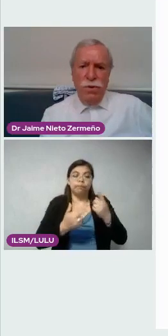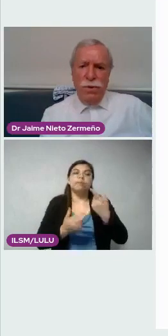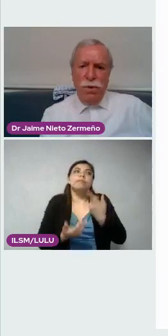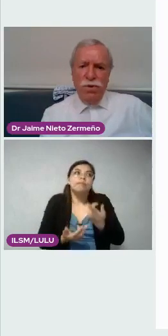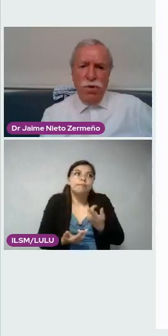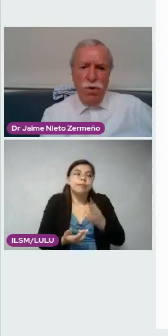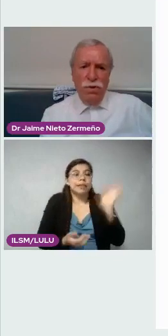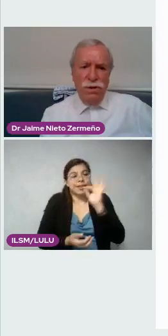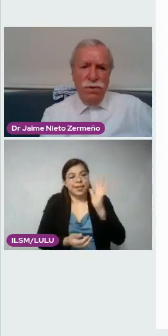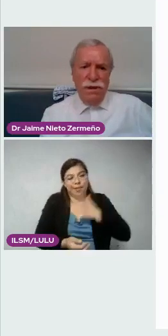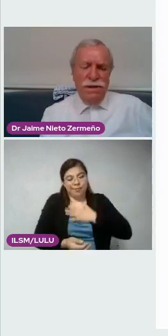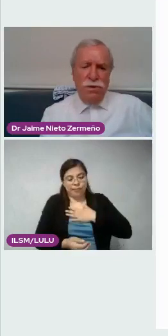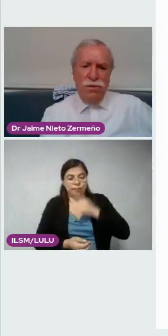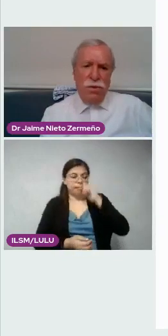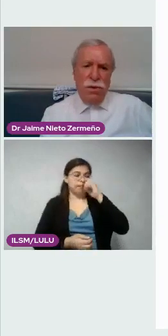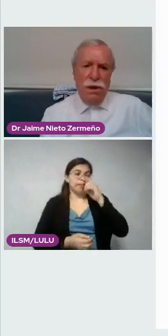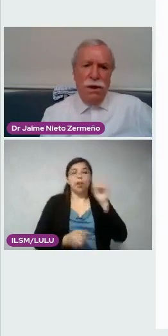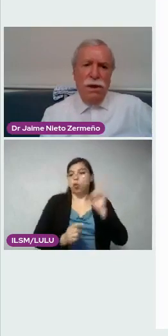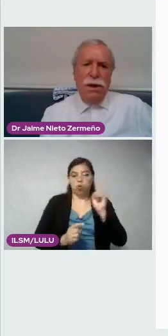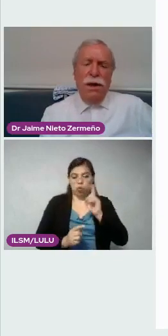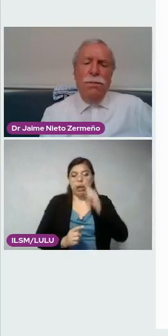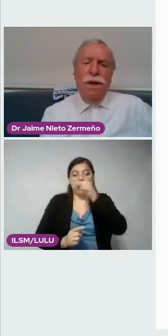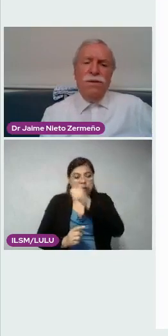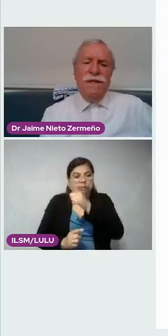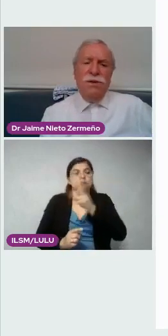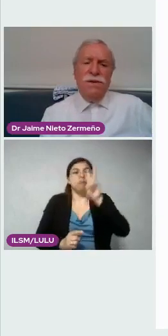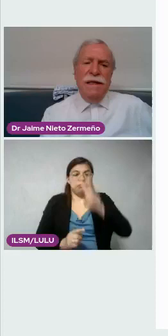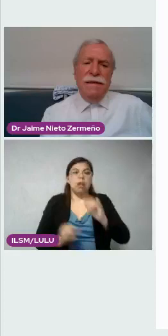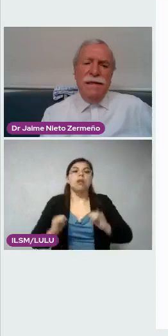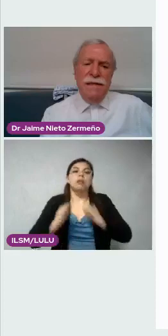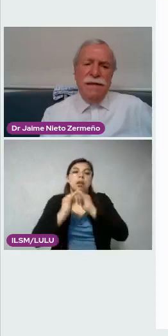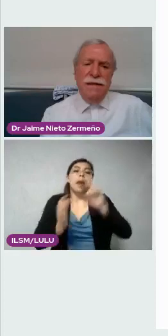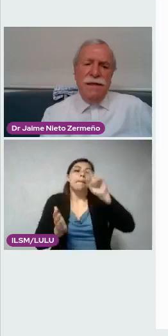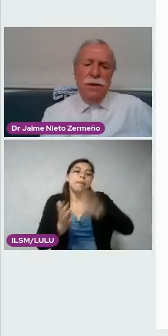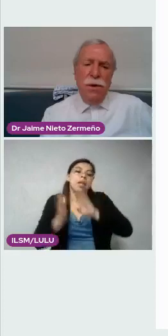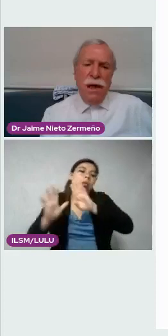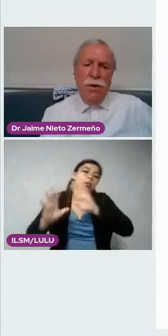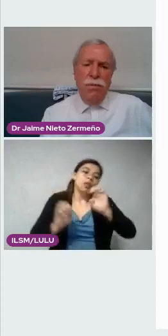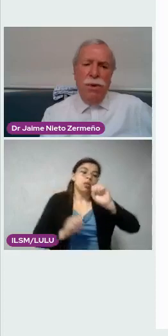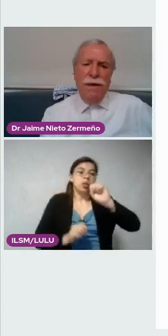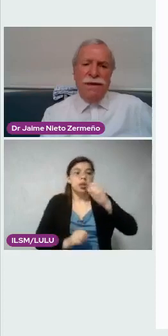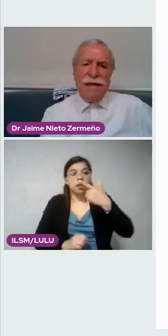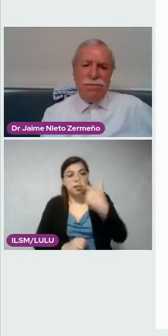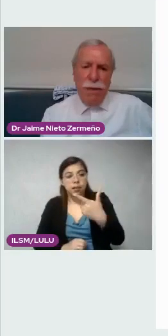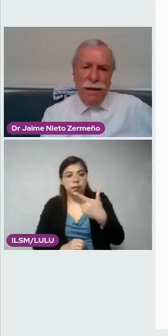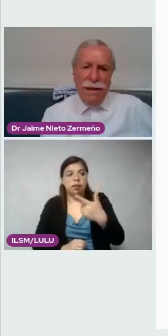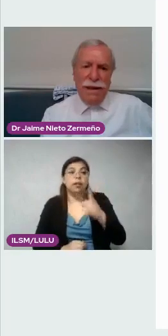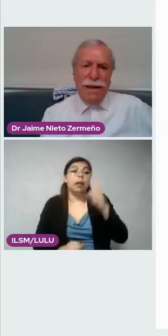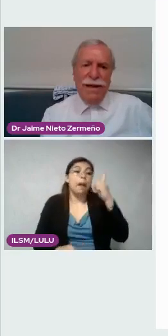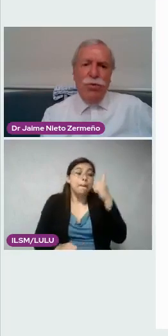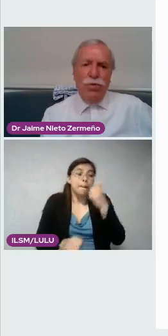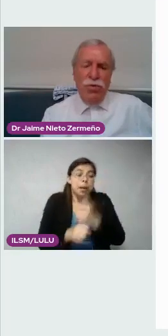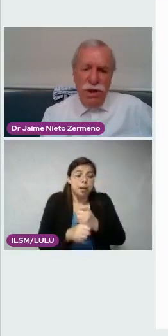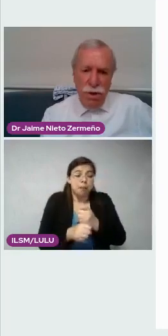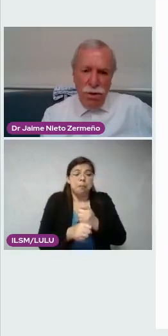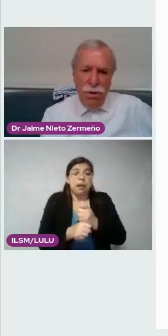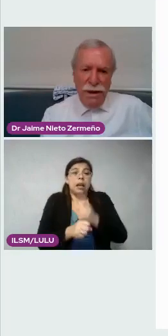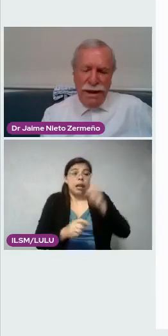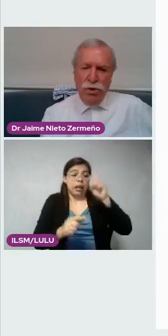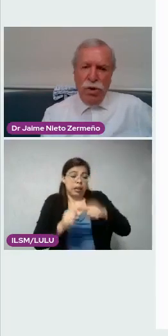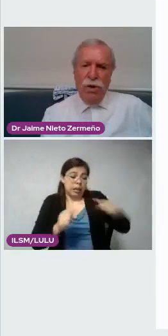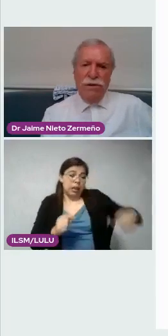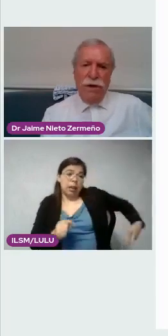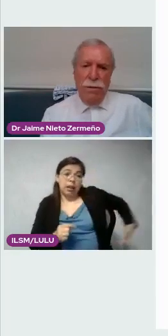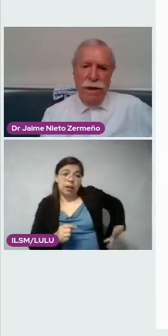presumido, pero no soy yo, sino es la institución. En mil novecientos sesenta y siete se llevó a cabo el primer trasplante renal en un niño